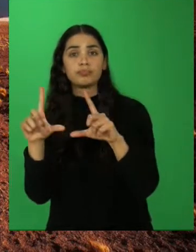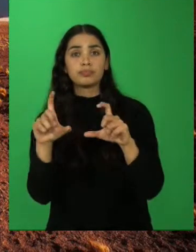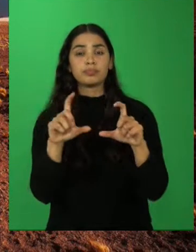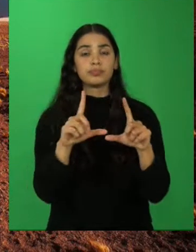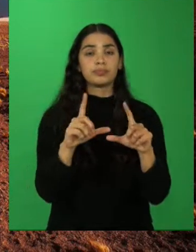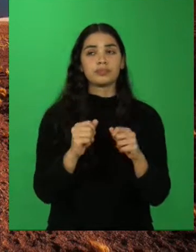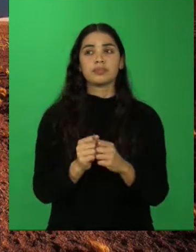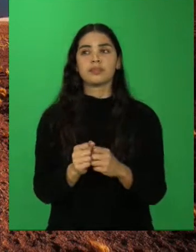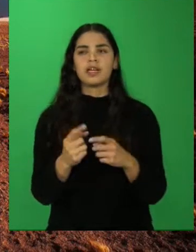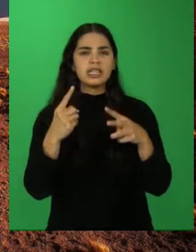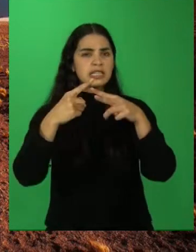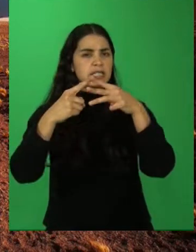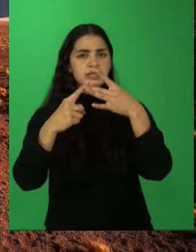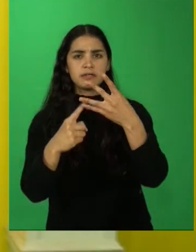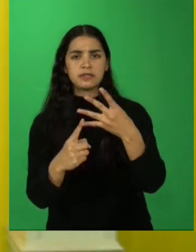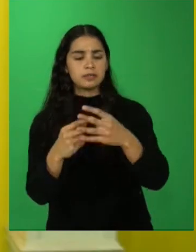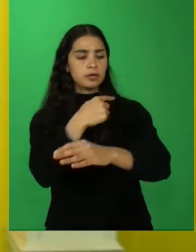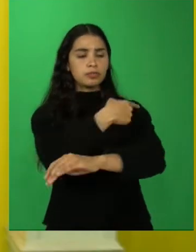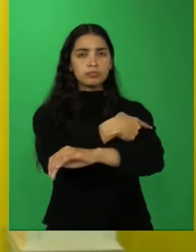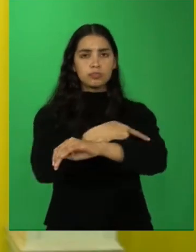geográfica de nuestro país.